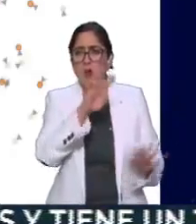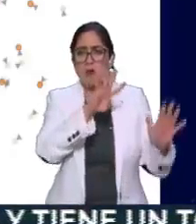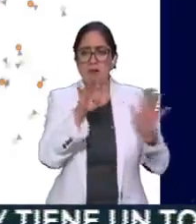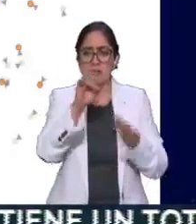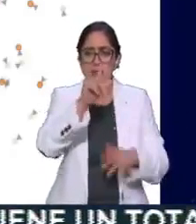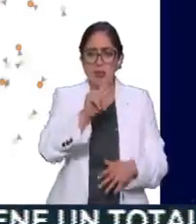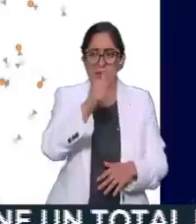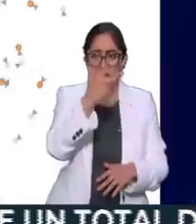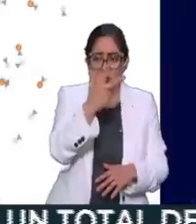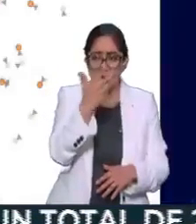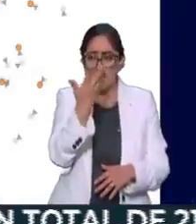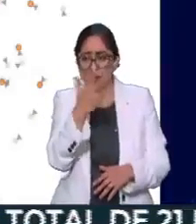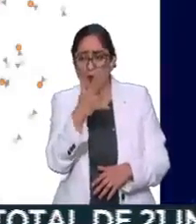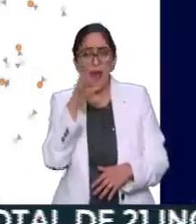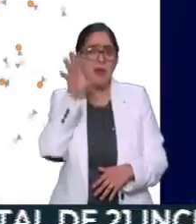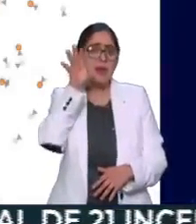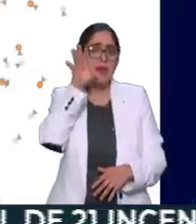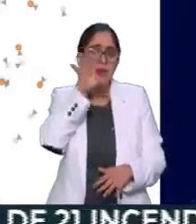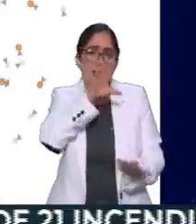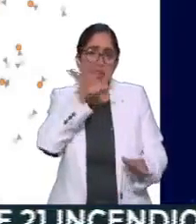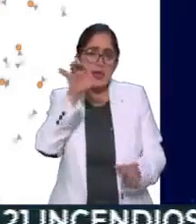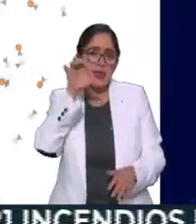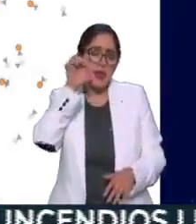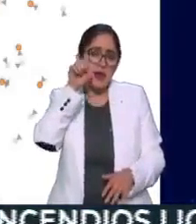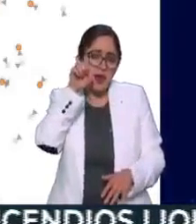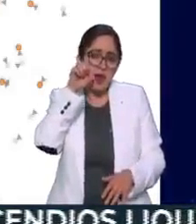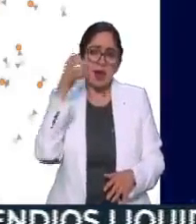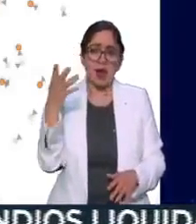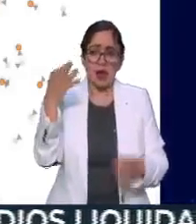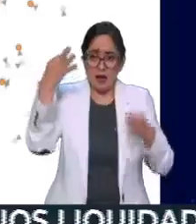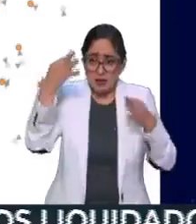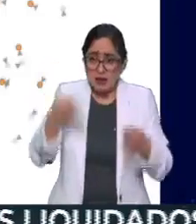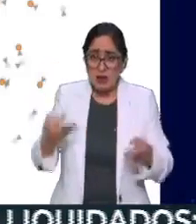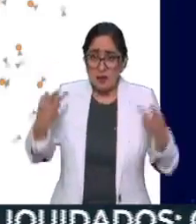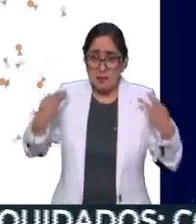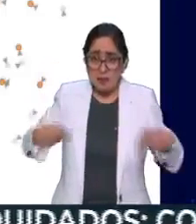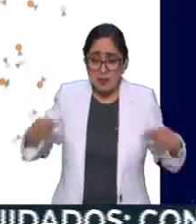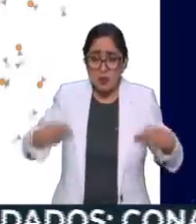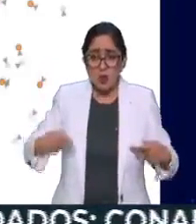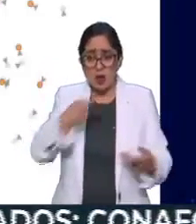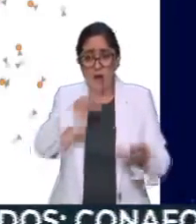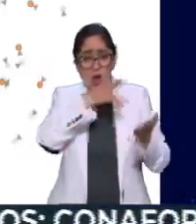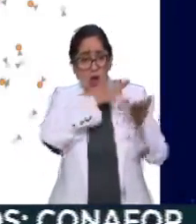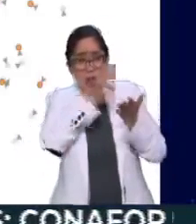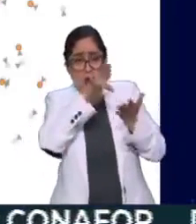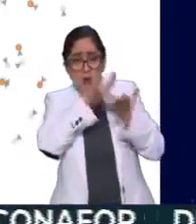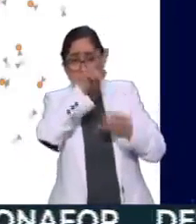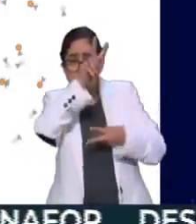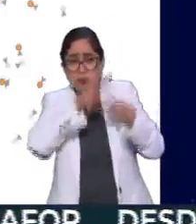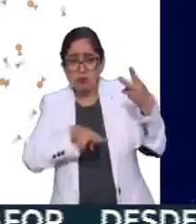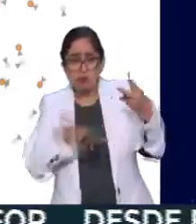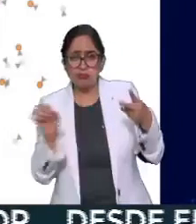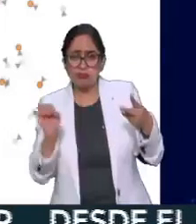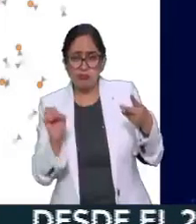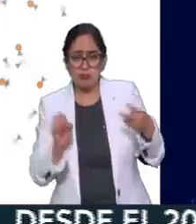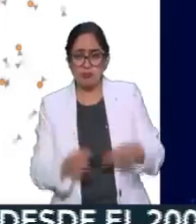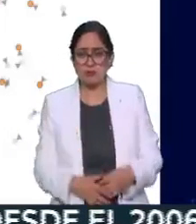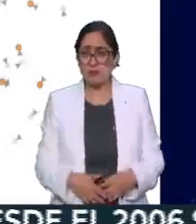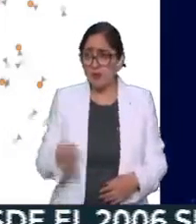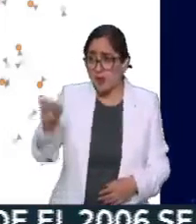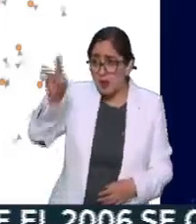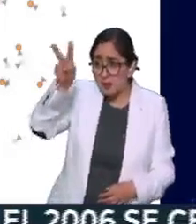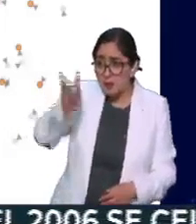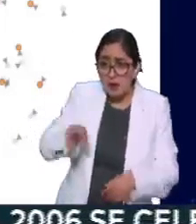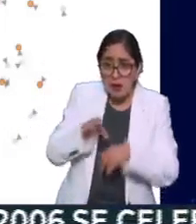y casi 500 naranjas son bots. Entonces, no hubo gente real apoyando esa tendencia. ¿No hubo gente real apoyando